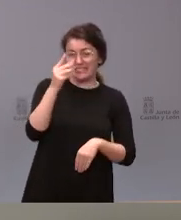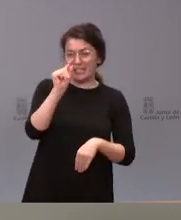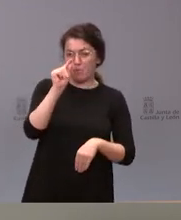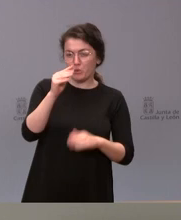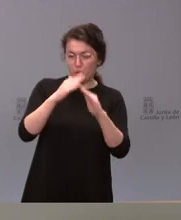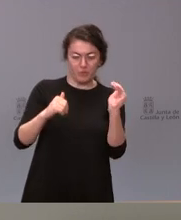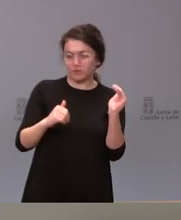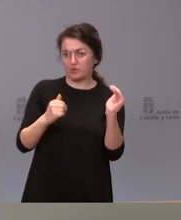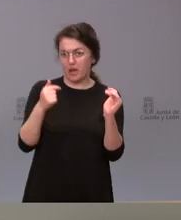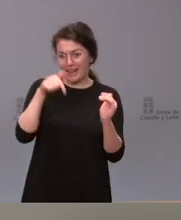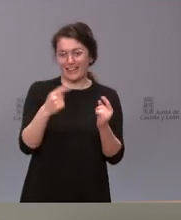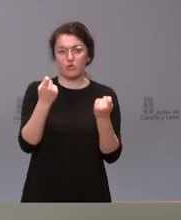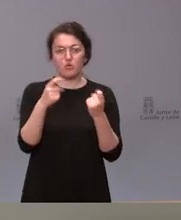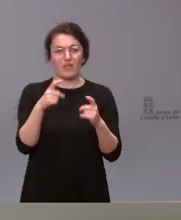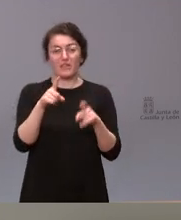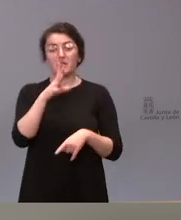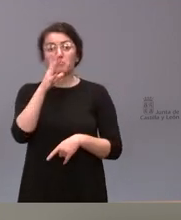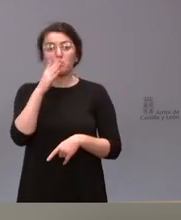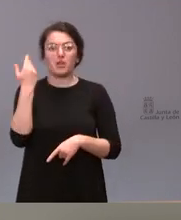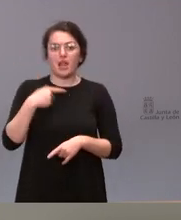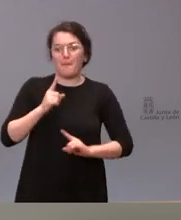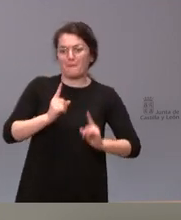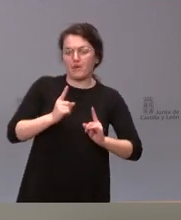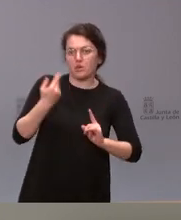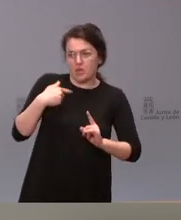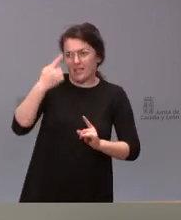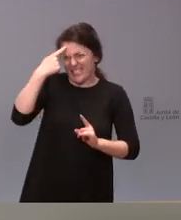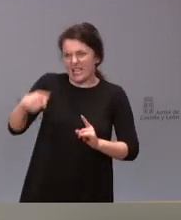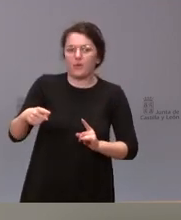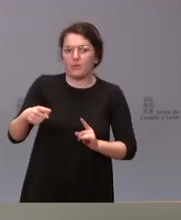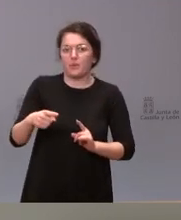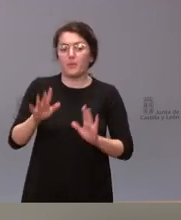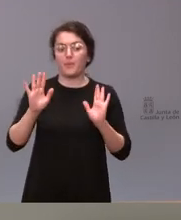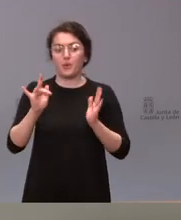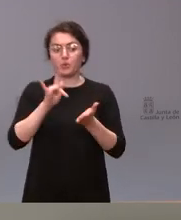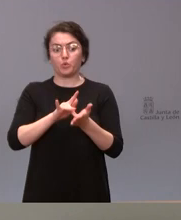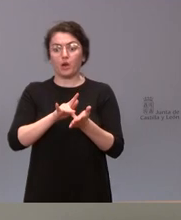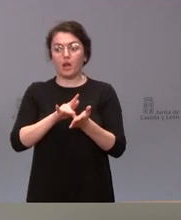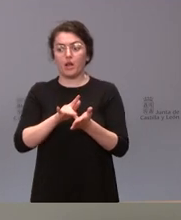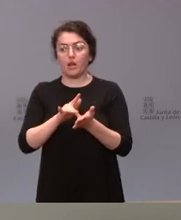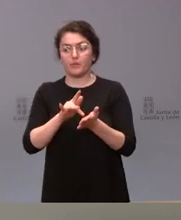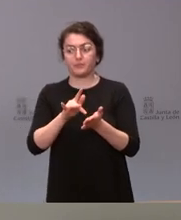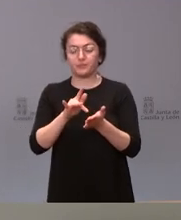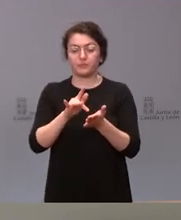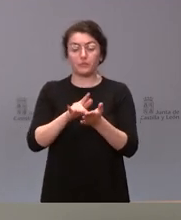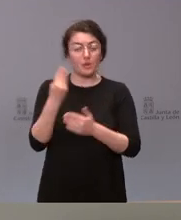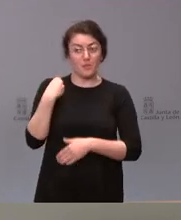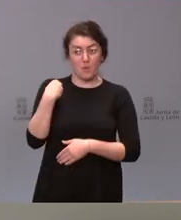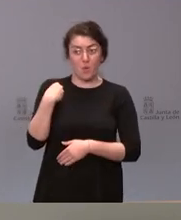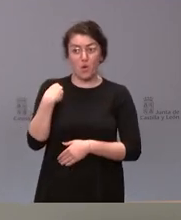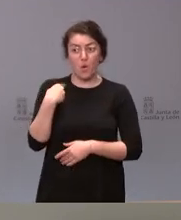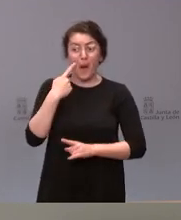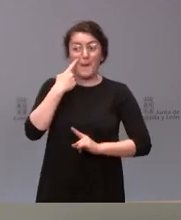en nuestro caso la previsión era mucho más realista mucho más prudente y el momento en el que esta la podamos hacer me preguntaba usted con más detalle